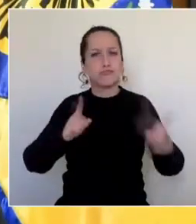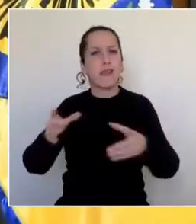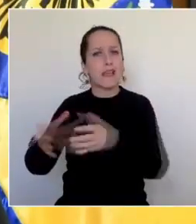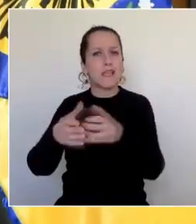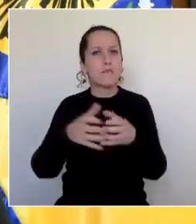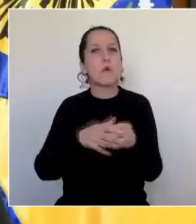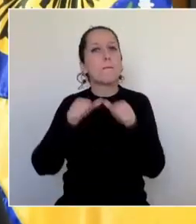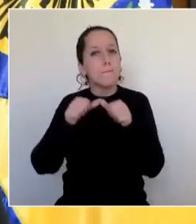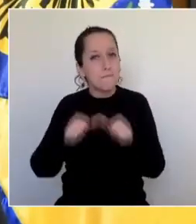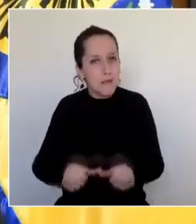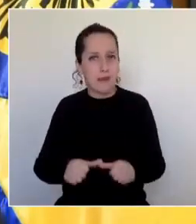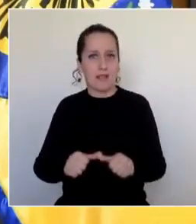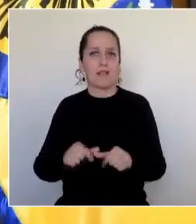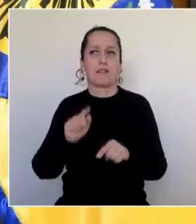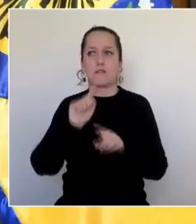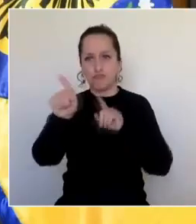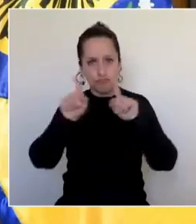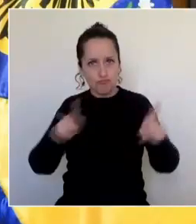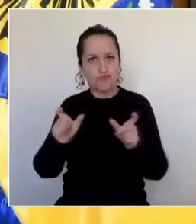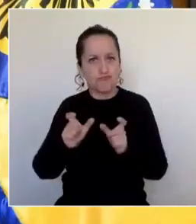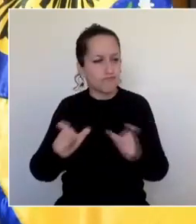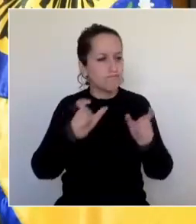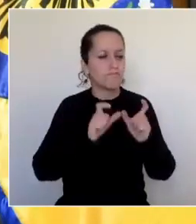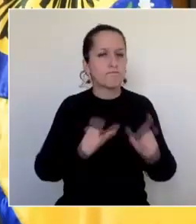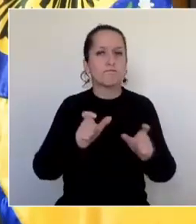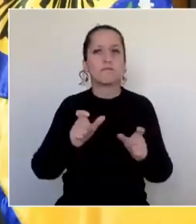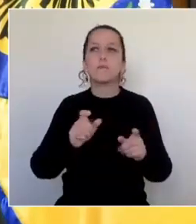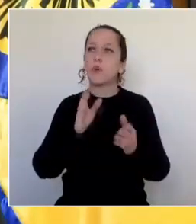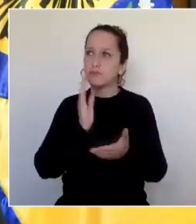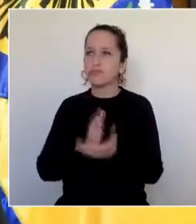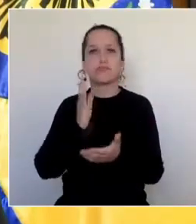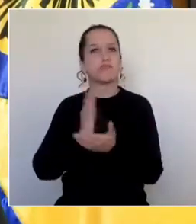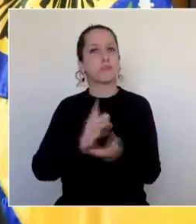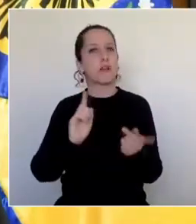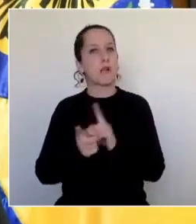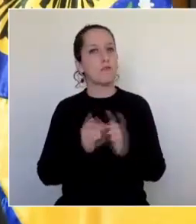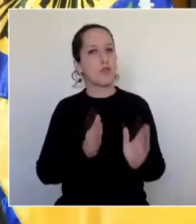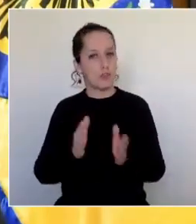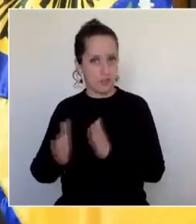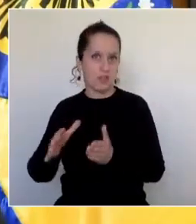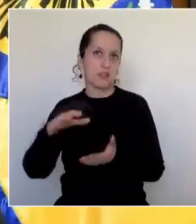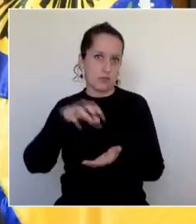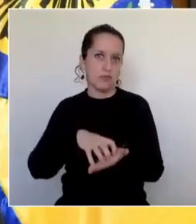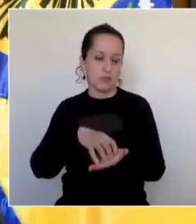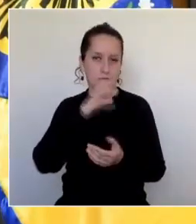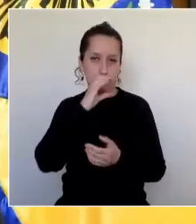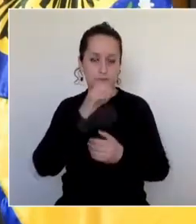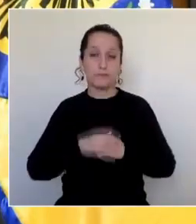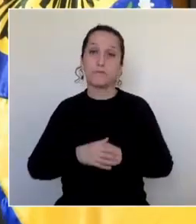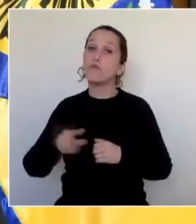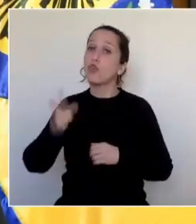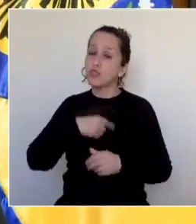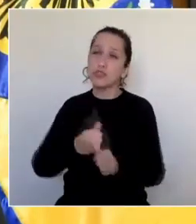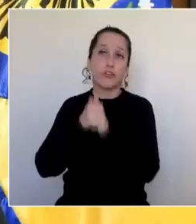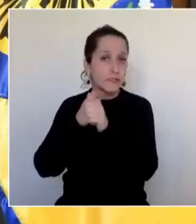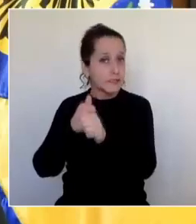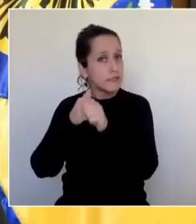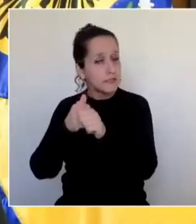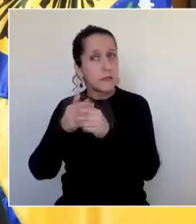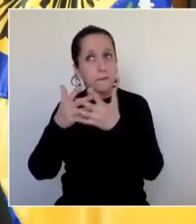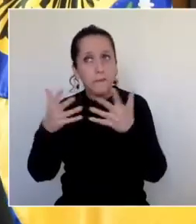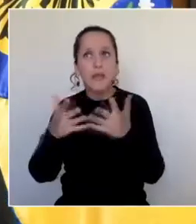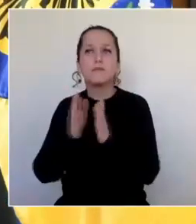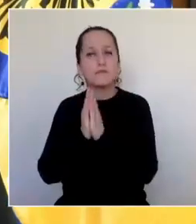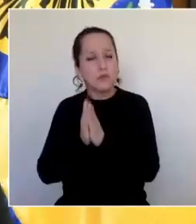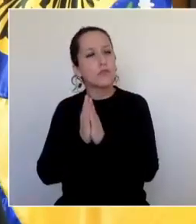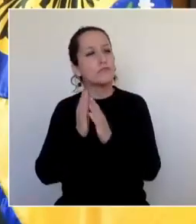y permanentes en el terreno que generen un real cambio en el ordenamiento de la ciudad. Vamos a seguir insistiendo en la necesidad de